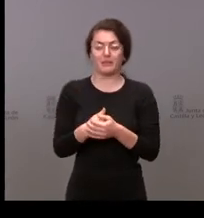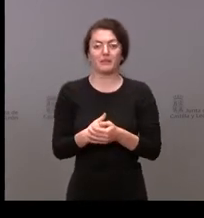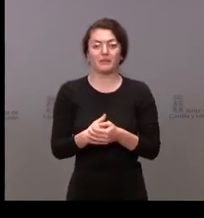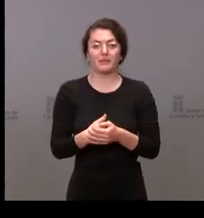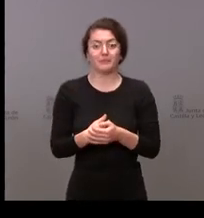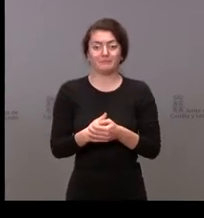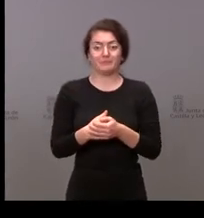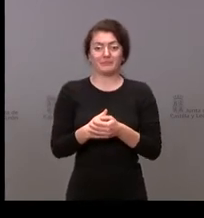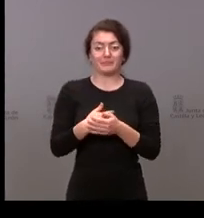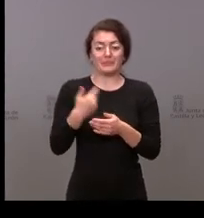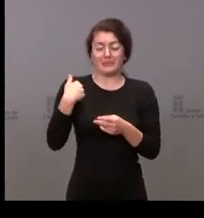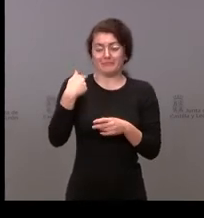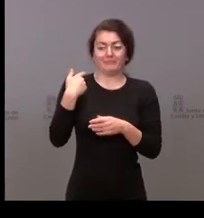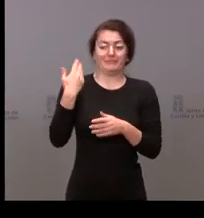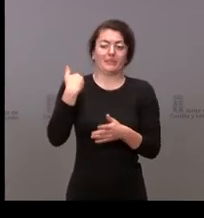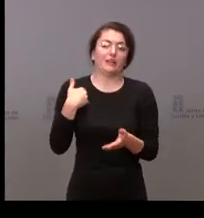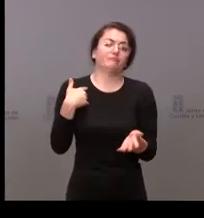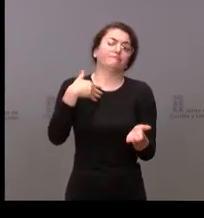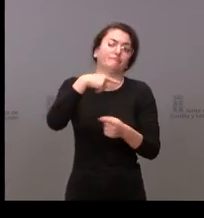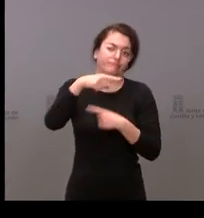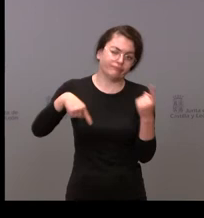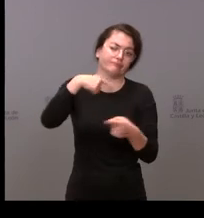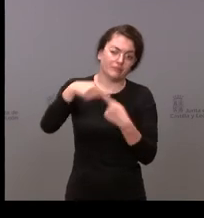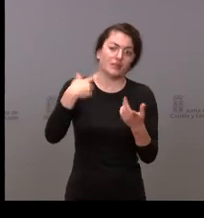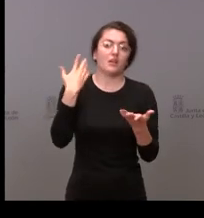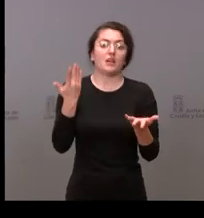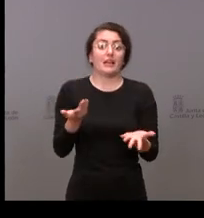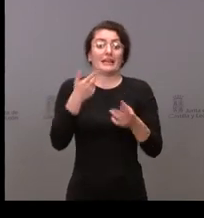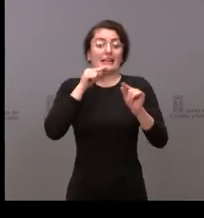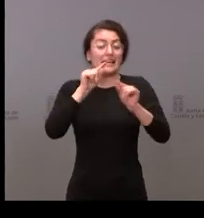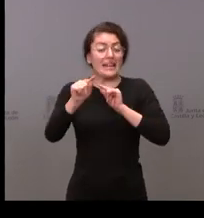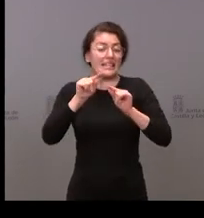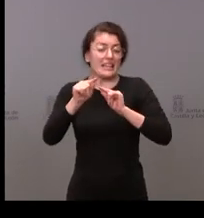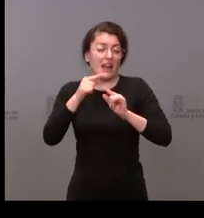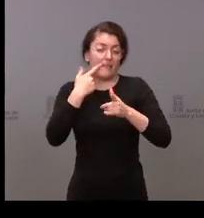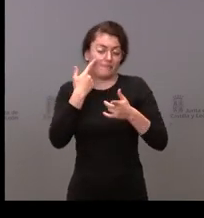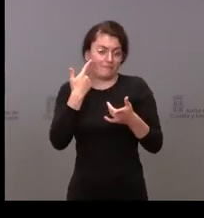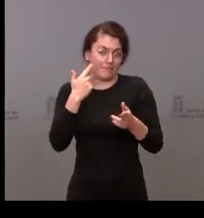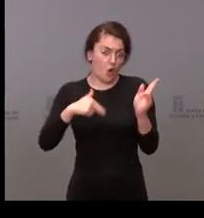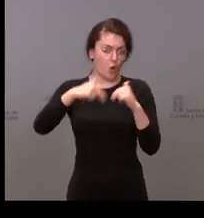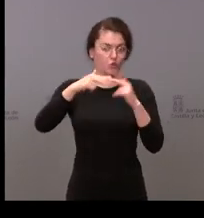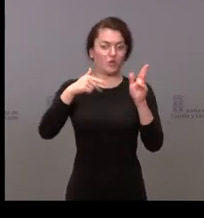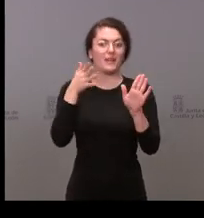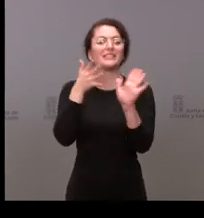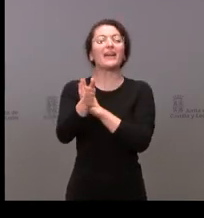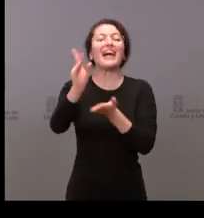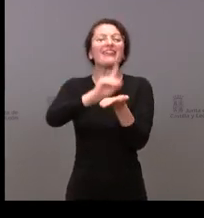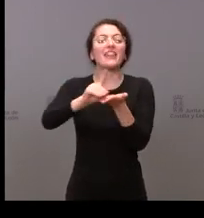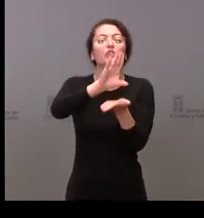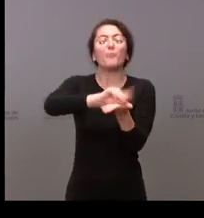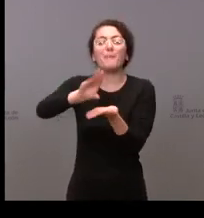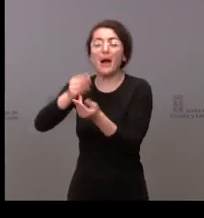dando vueltas simplemente una crítica constructiva que simplemente decir que muchos datos no significa transparencia porque